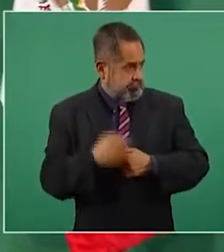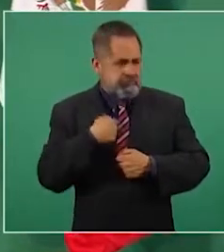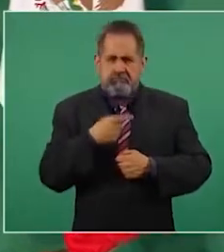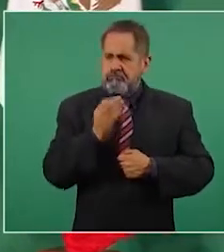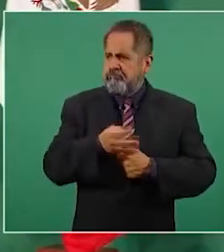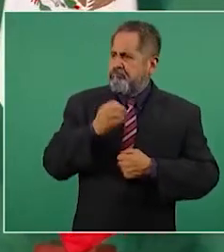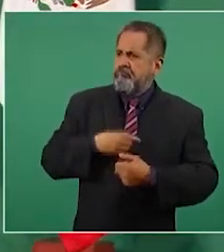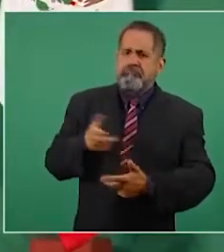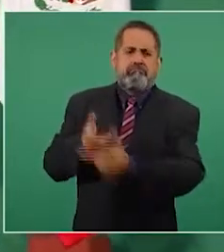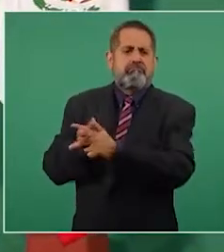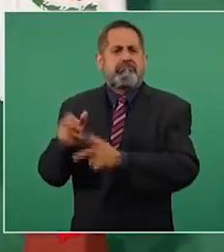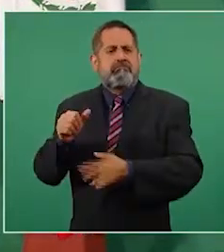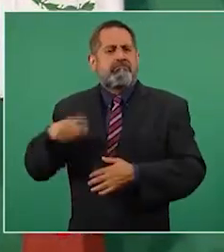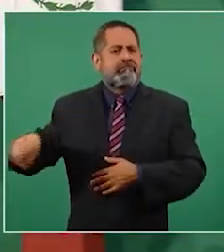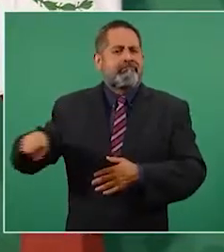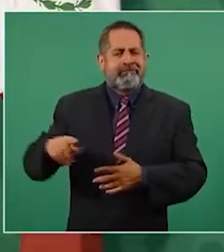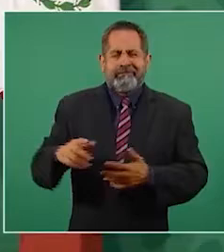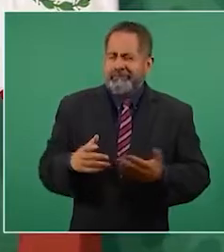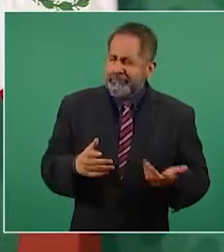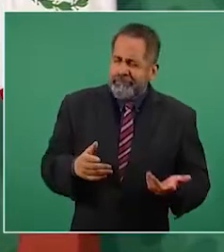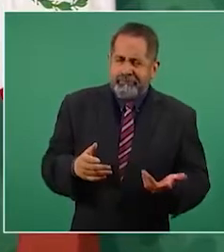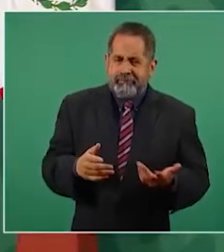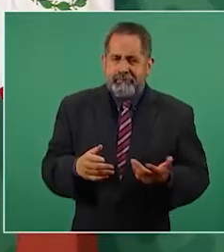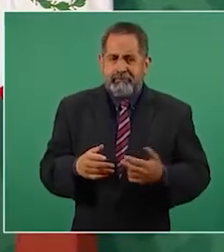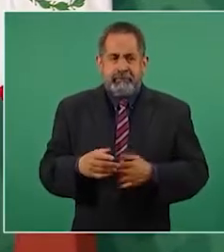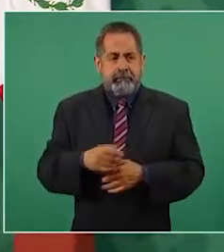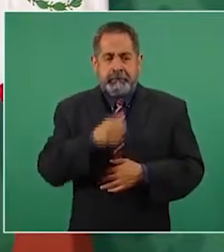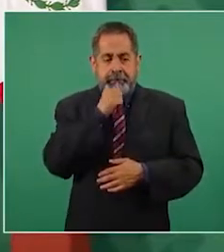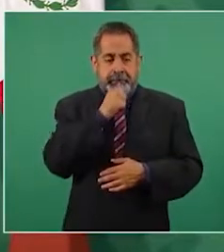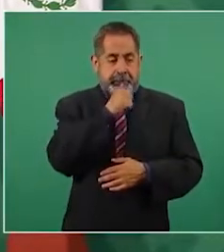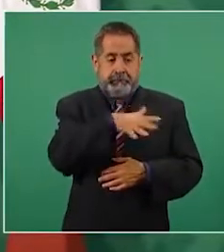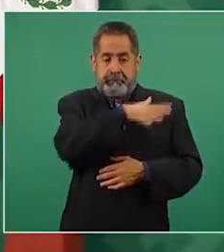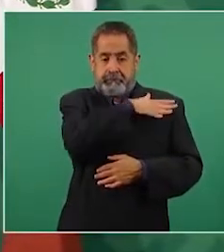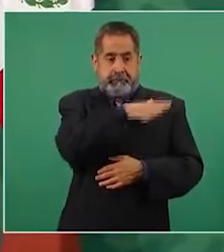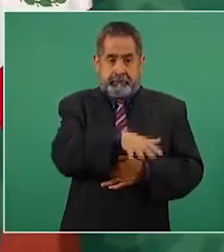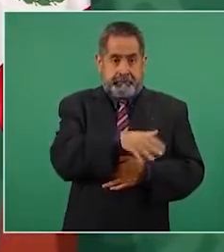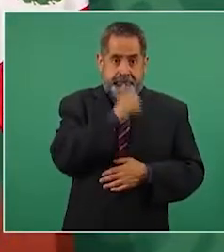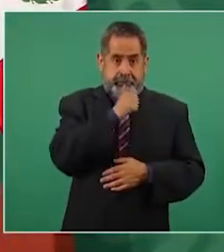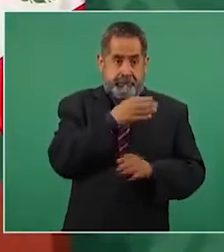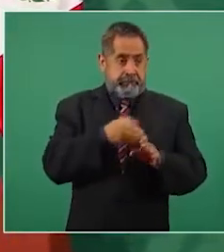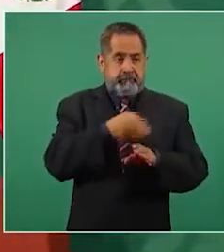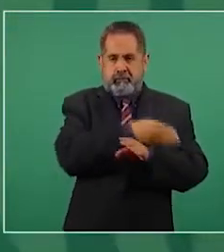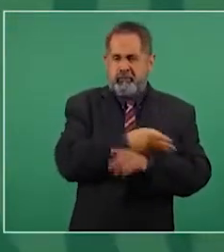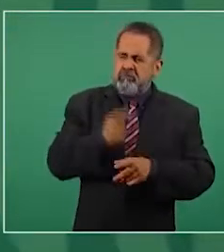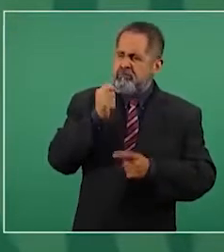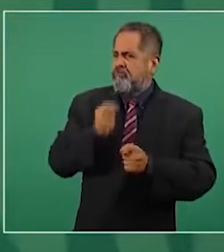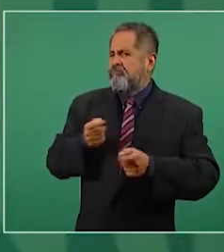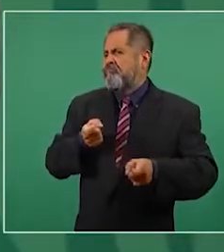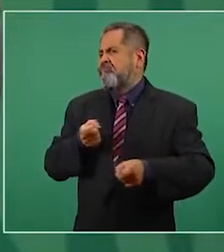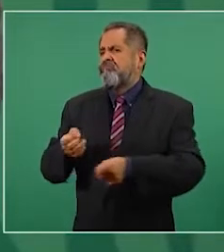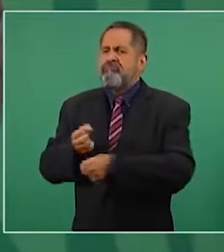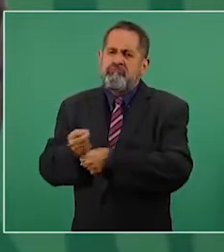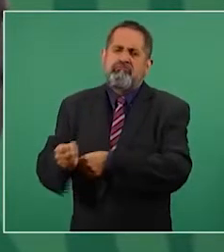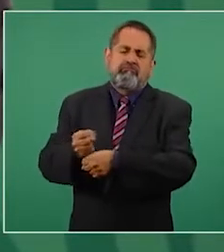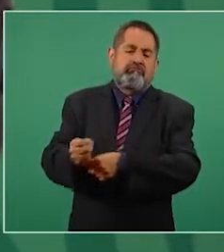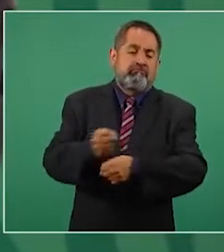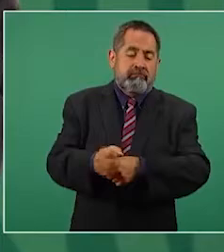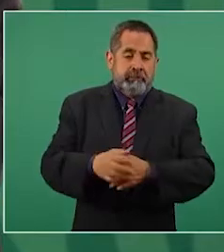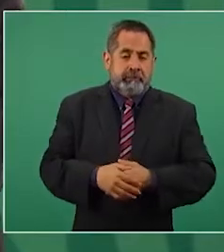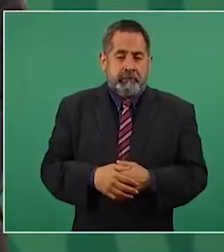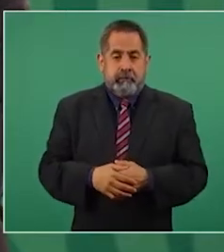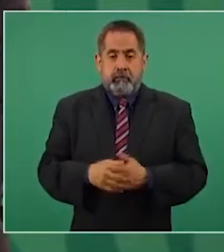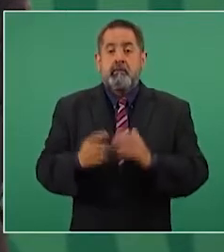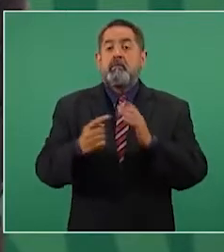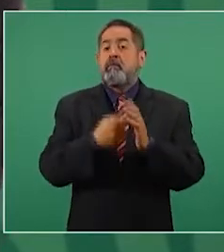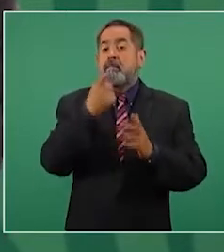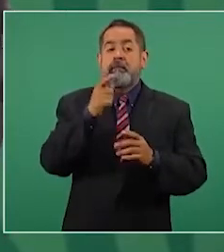de ser general, incluso en una ocasión lo